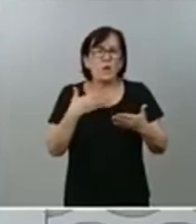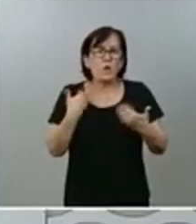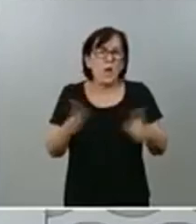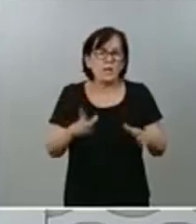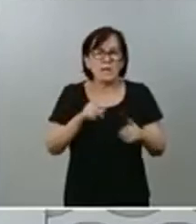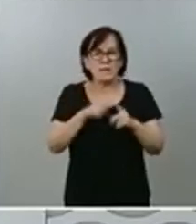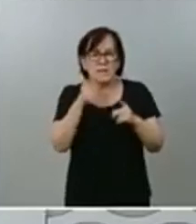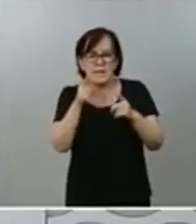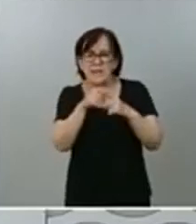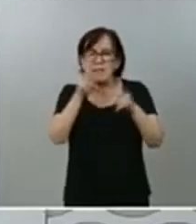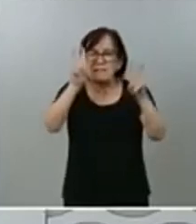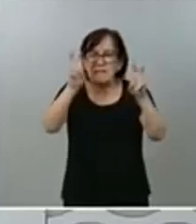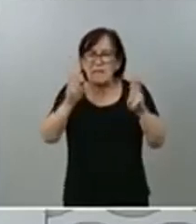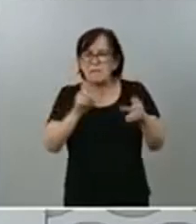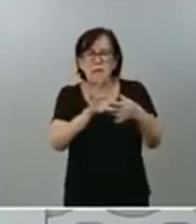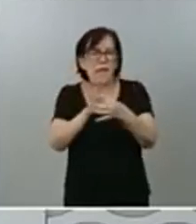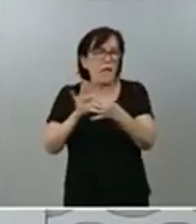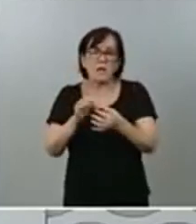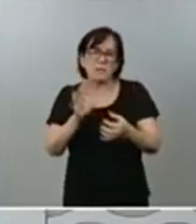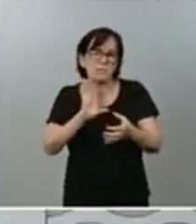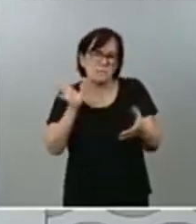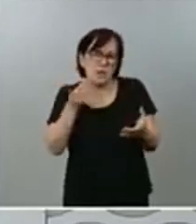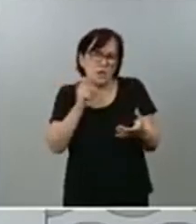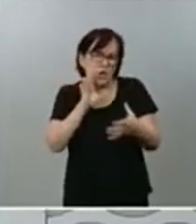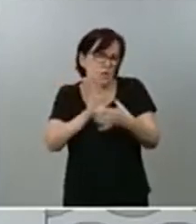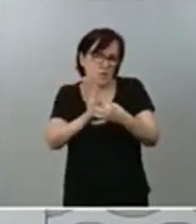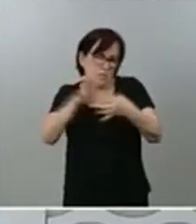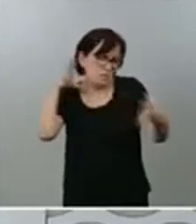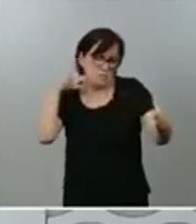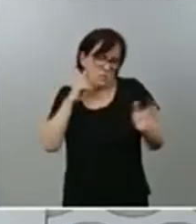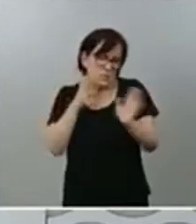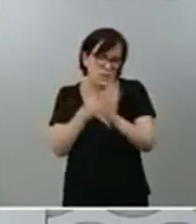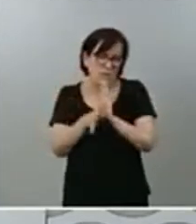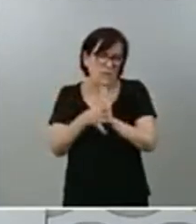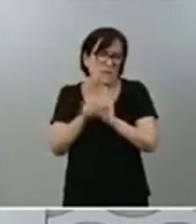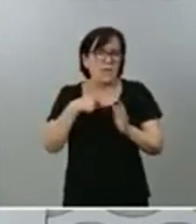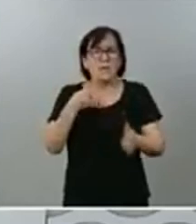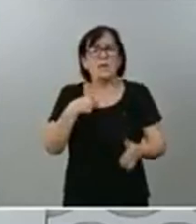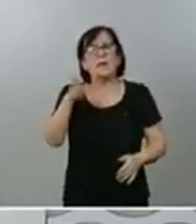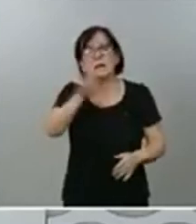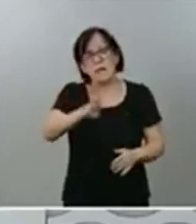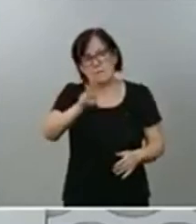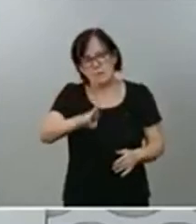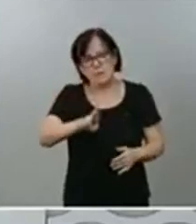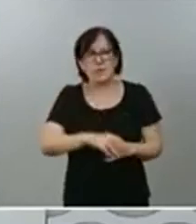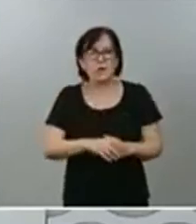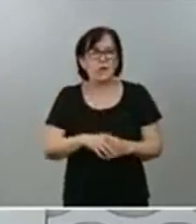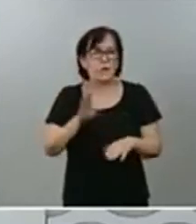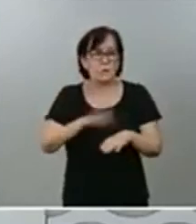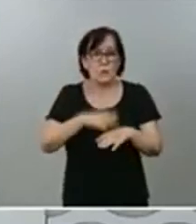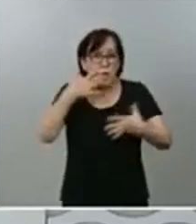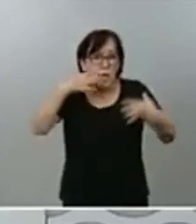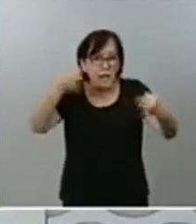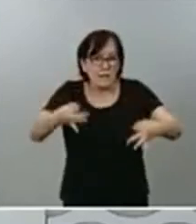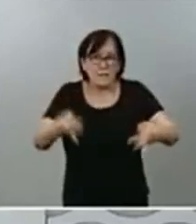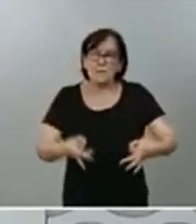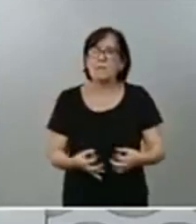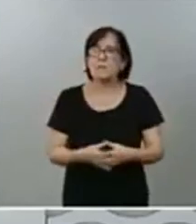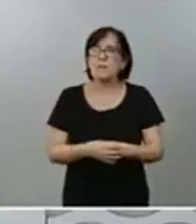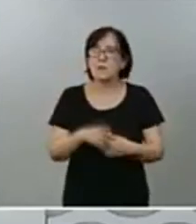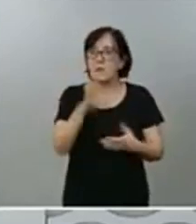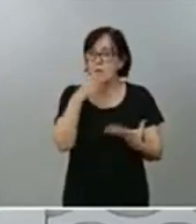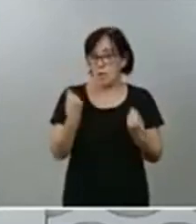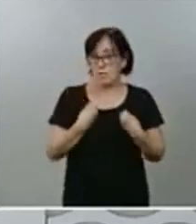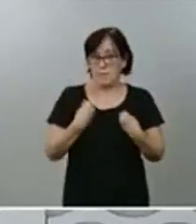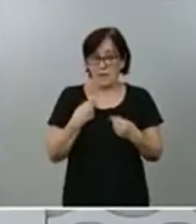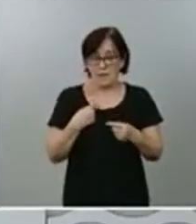sentido no tiene ningún tipo de argumentación. Yo quiero volver a insistir, porque es la realidad y es la que se vive diariamente